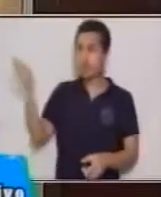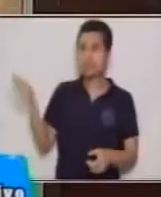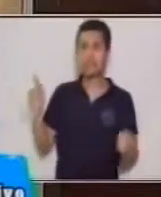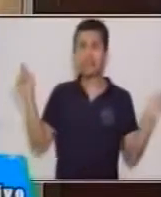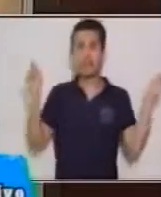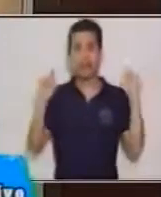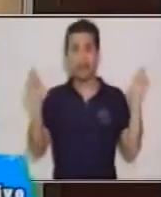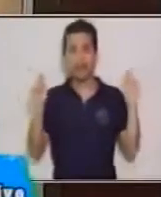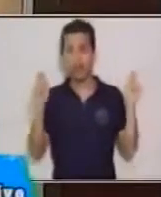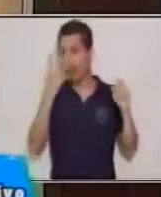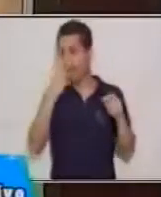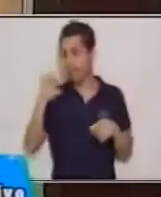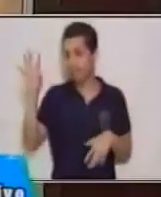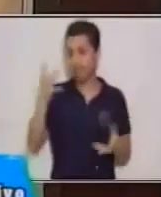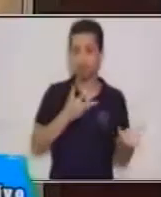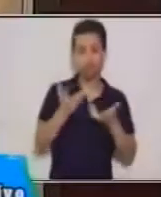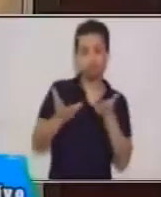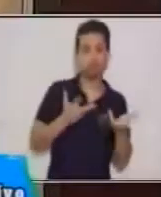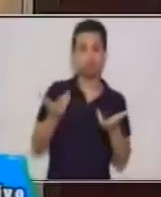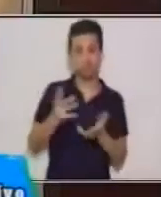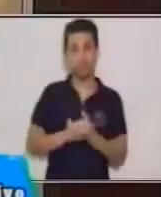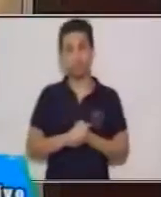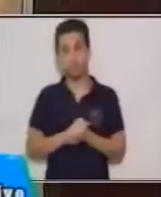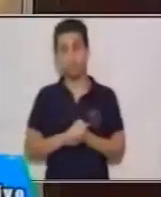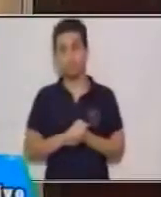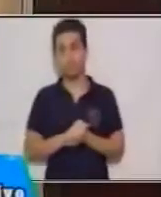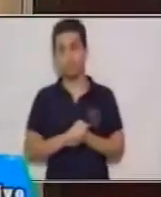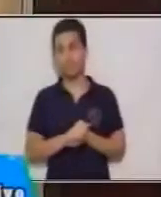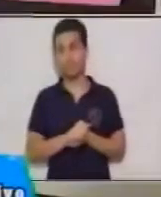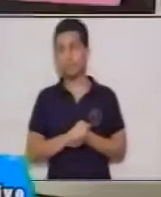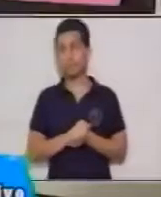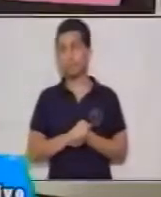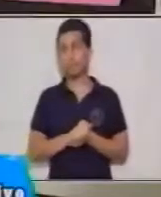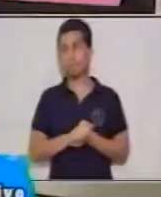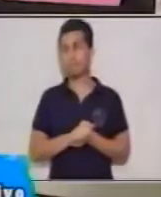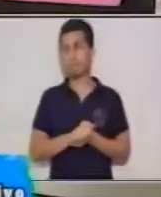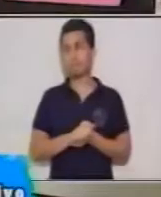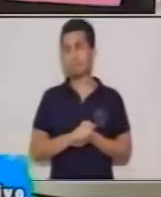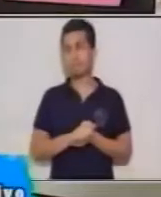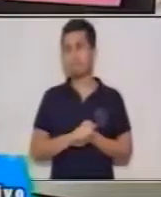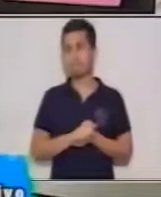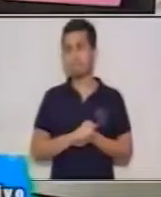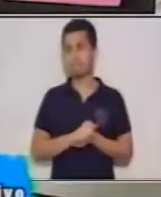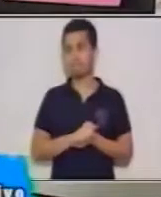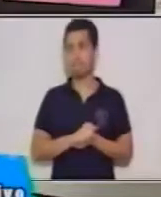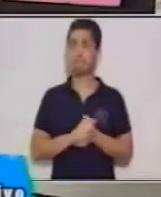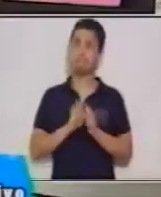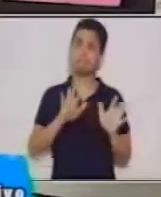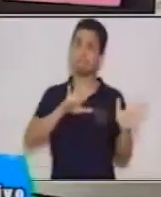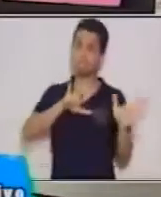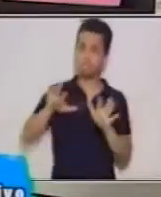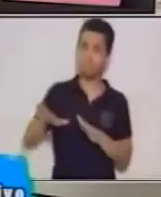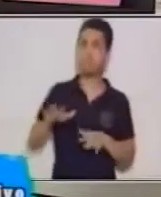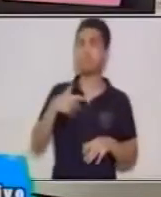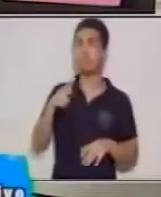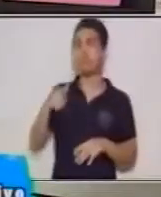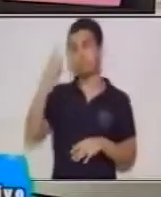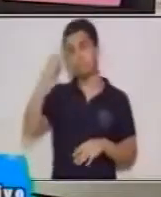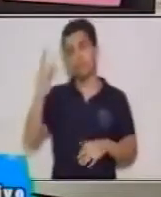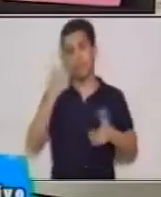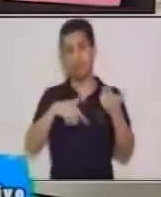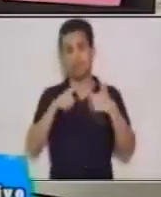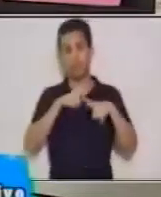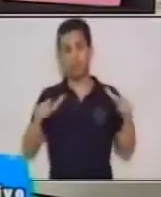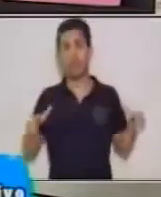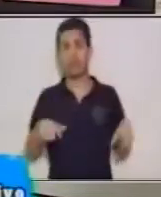en el lenguaje científico ¿qué puede ser? Que es un animal vertebral porque